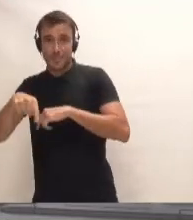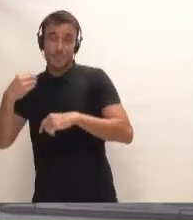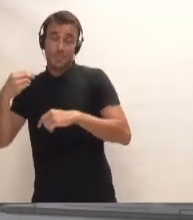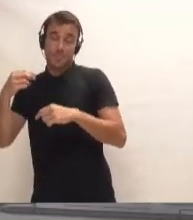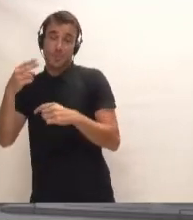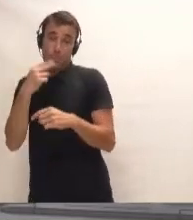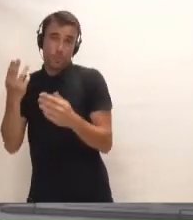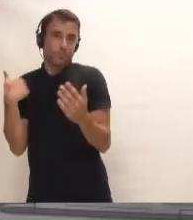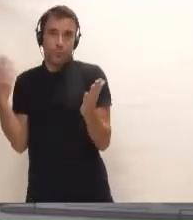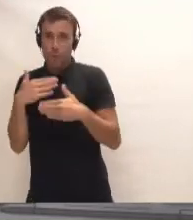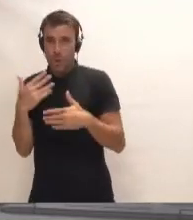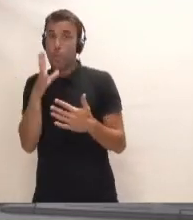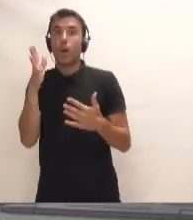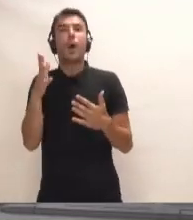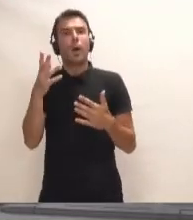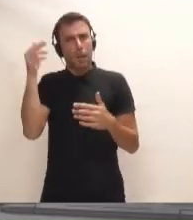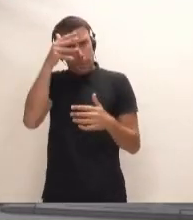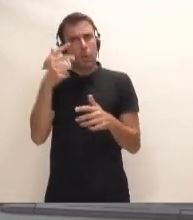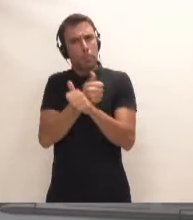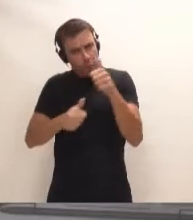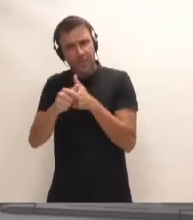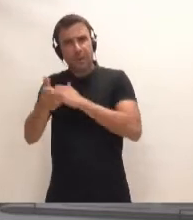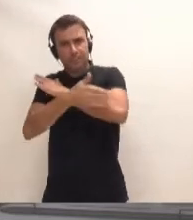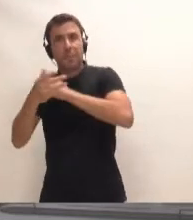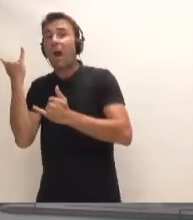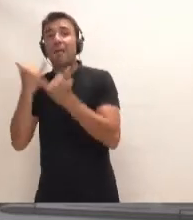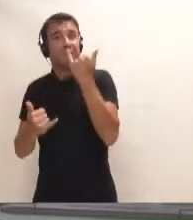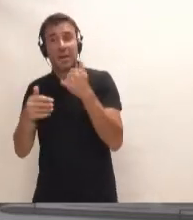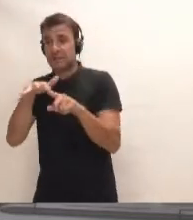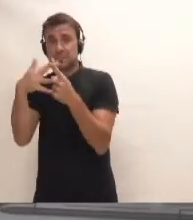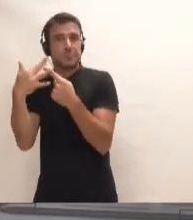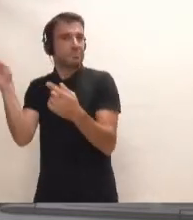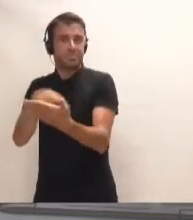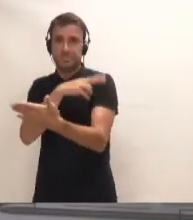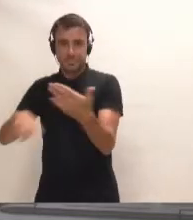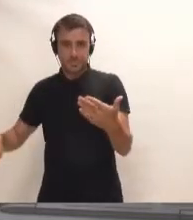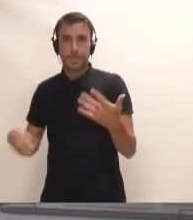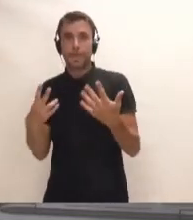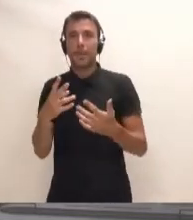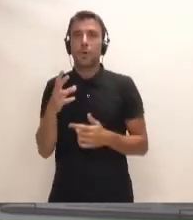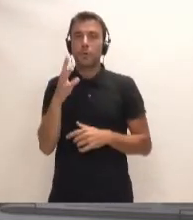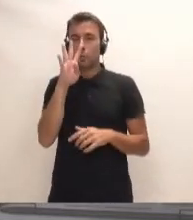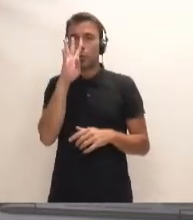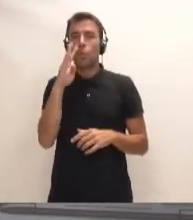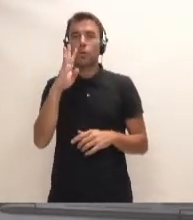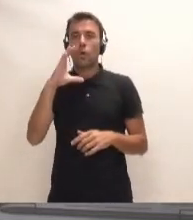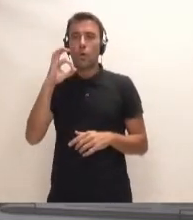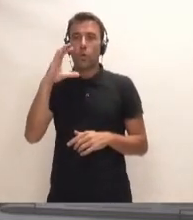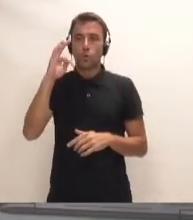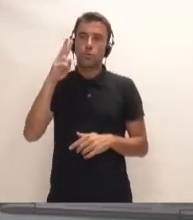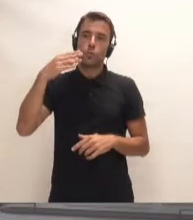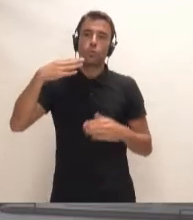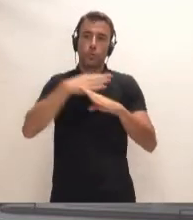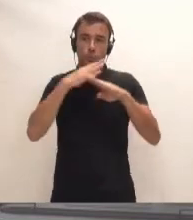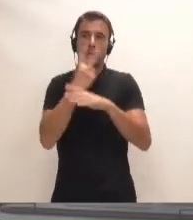que, a pesar de su prioridad, la dejó caducar. El 4 de octubre de 2019, Coalición Canaria presenta al pleno de este cabildo una pregunta